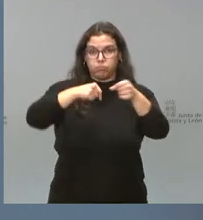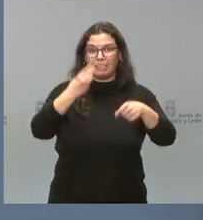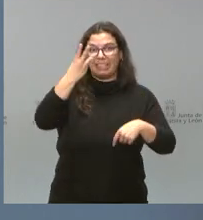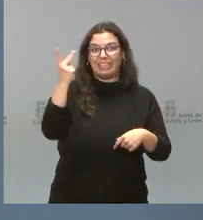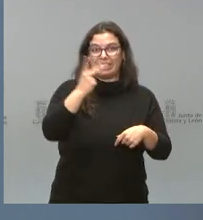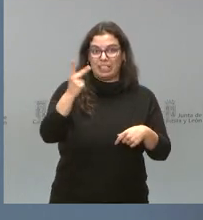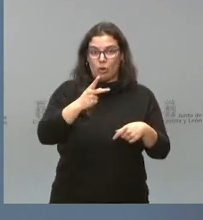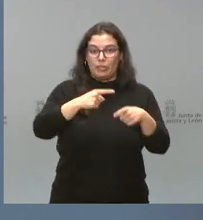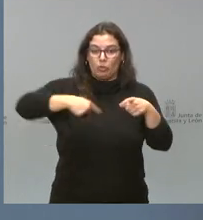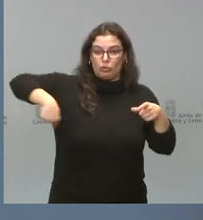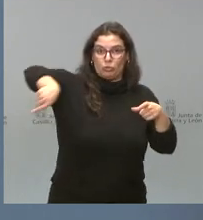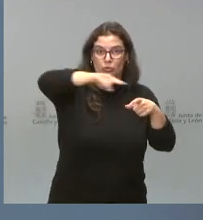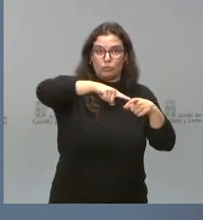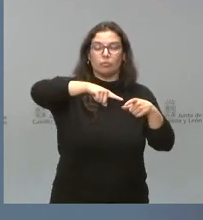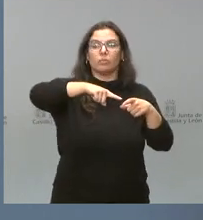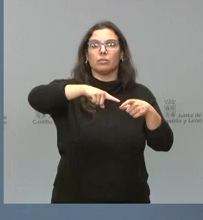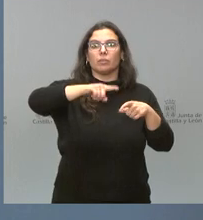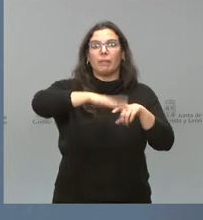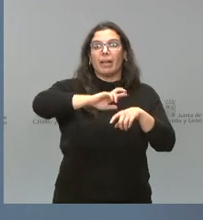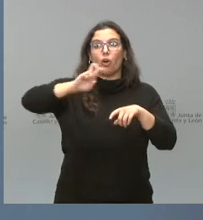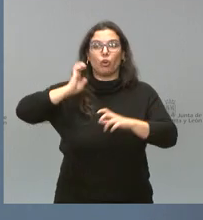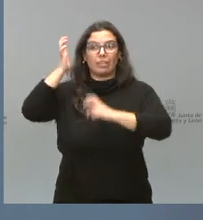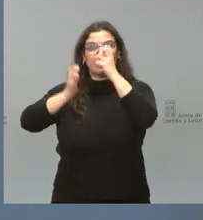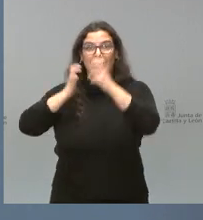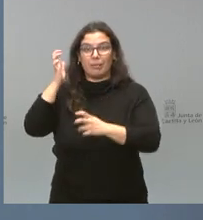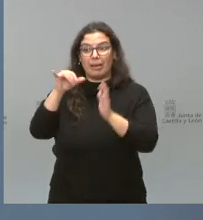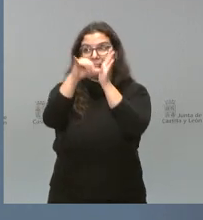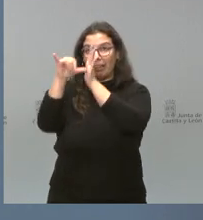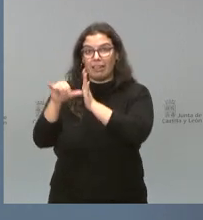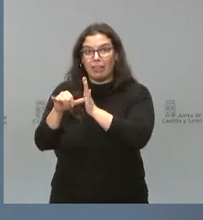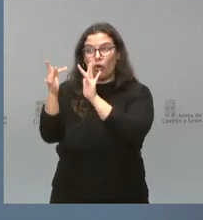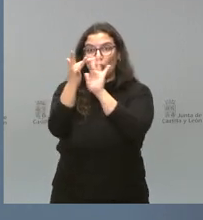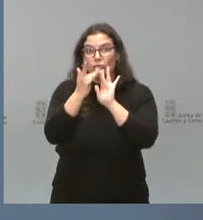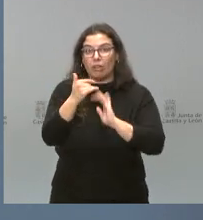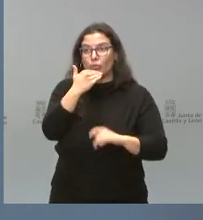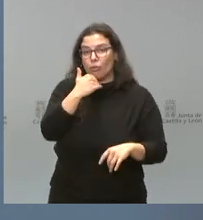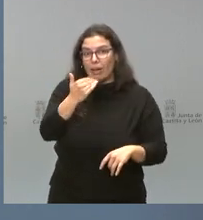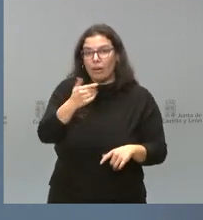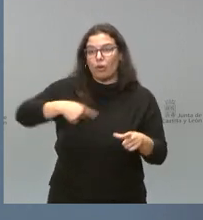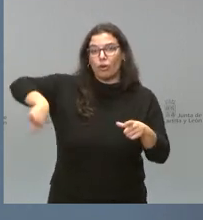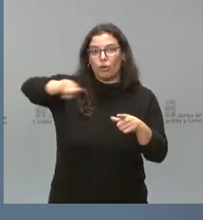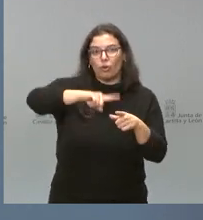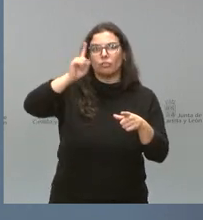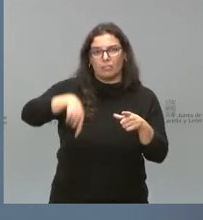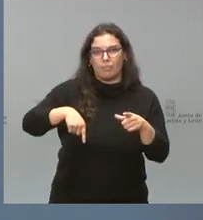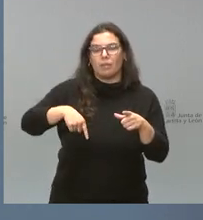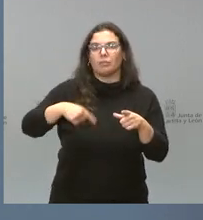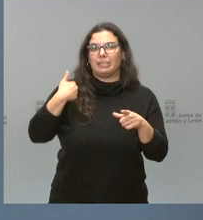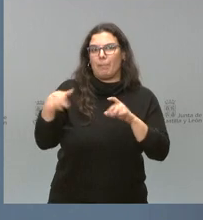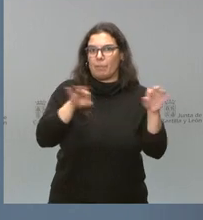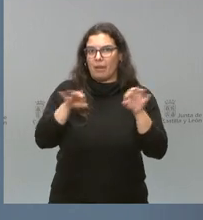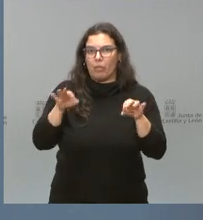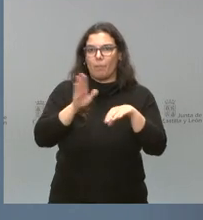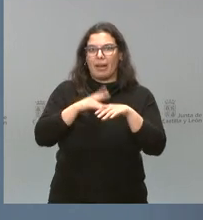sacrificio de otro tipo de especies aviares que estuvieran en el entorno. Este perímetro se ha establecido y luego hay un